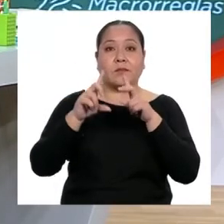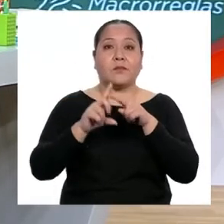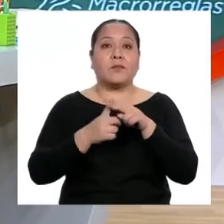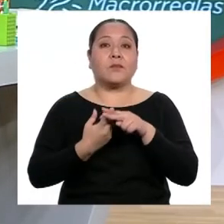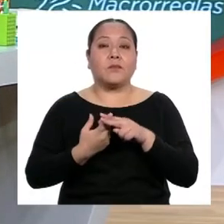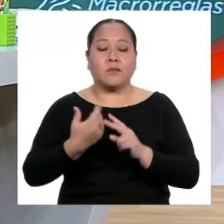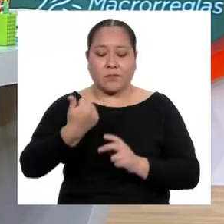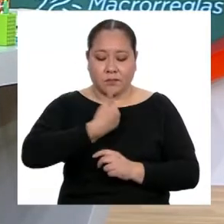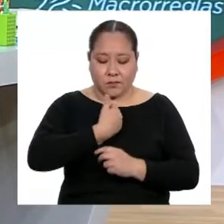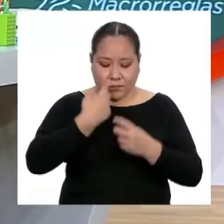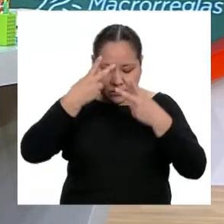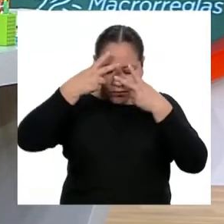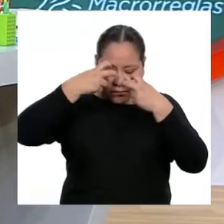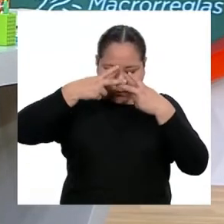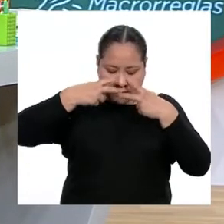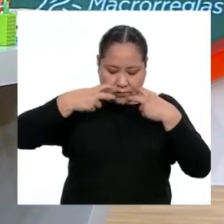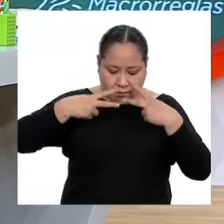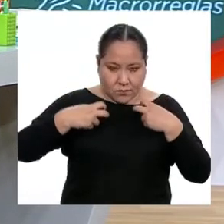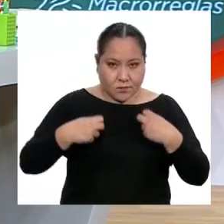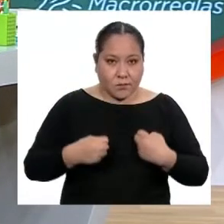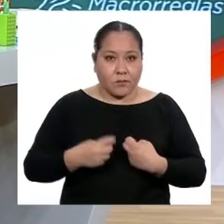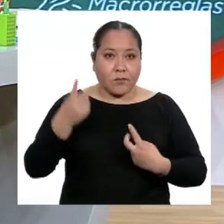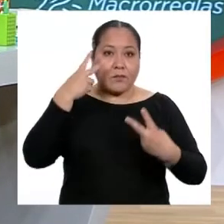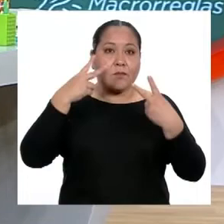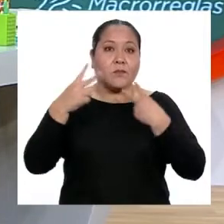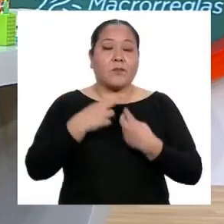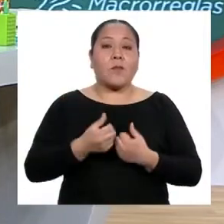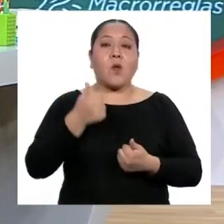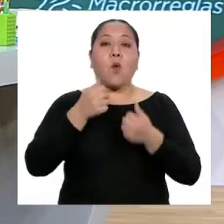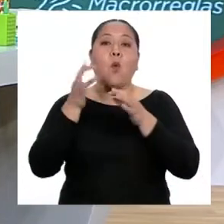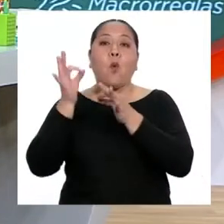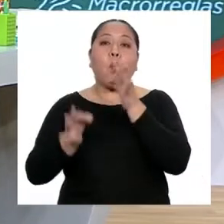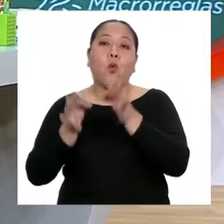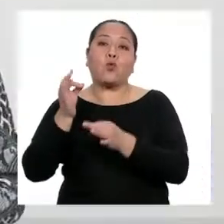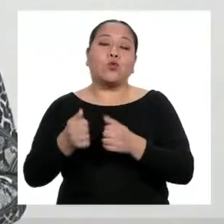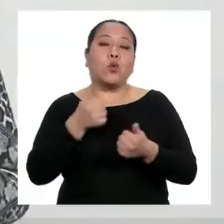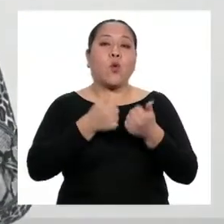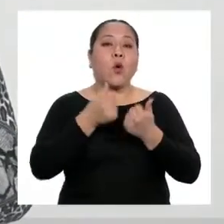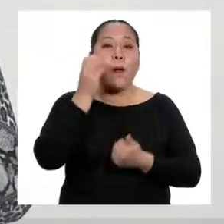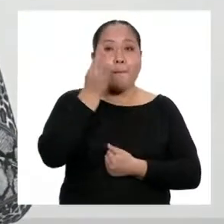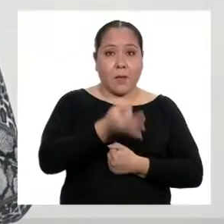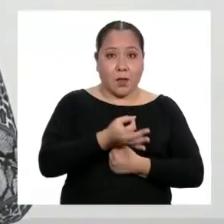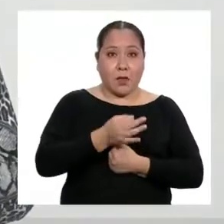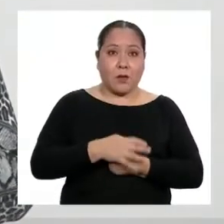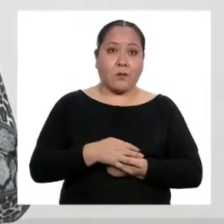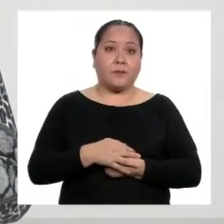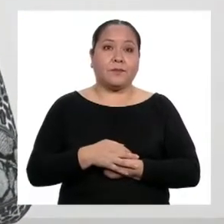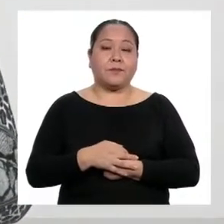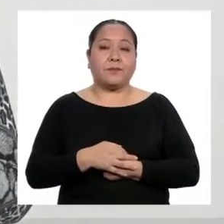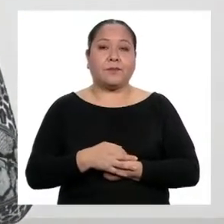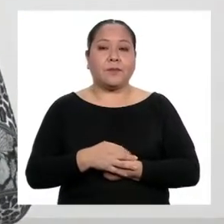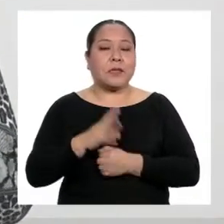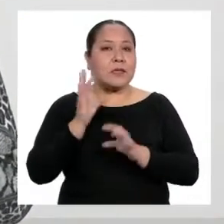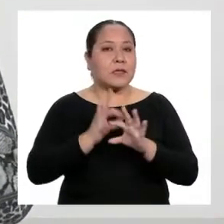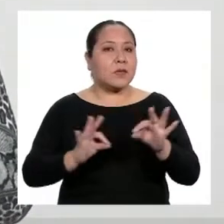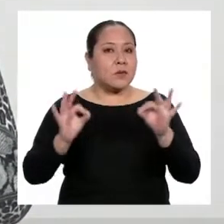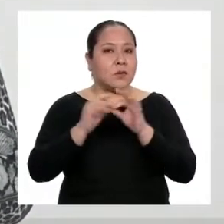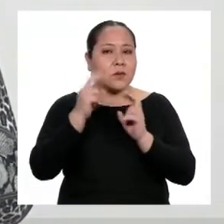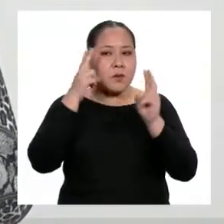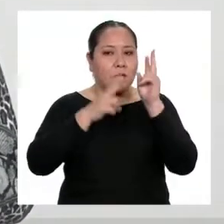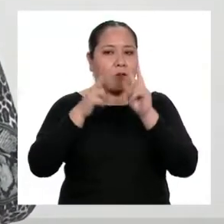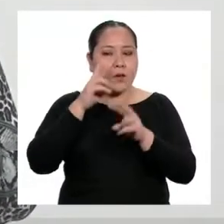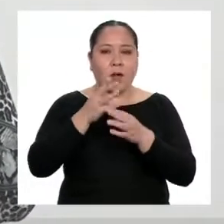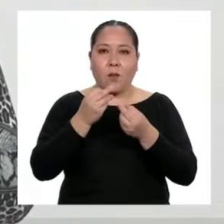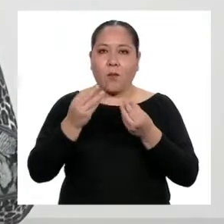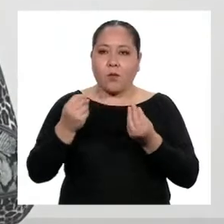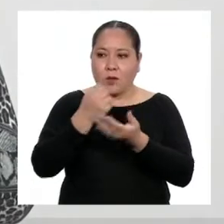a autocuestionarse y notar lo que es justo y verdadero. Es muy importante tener en cuenta que más de un